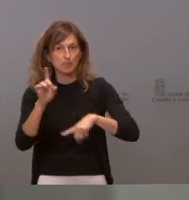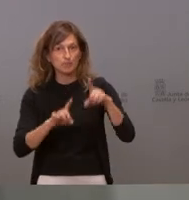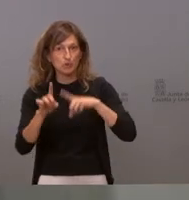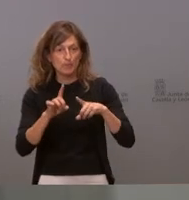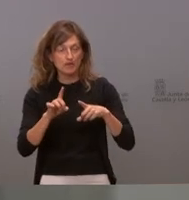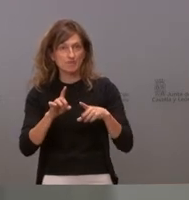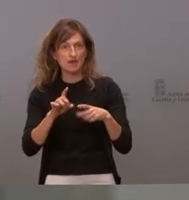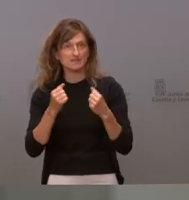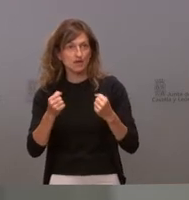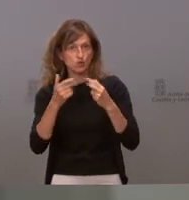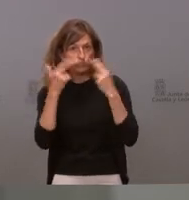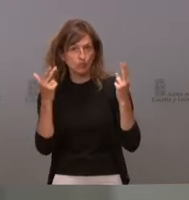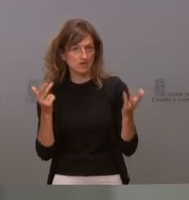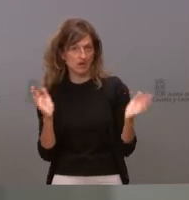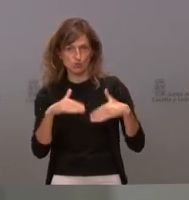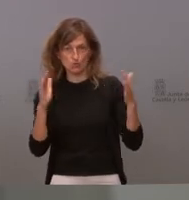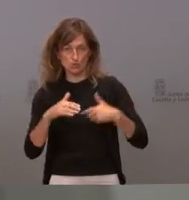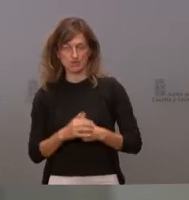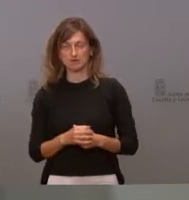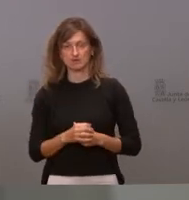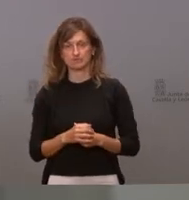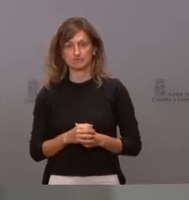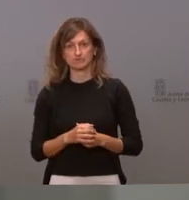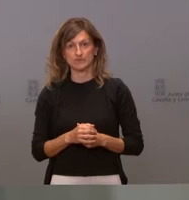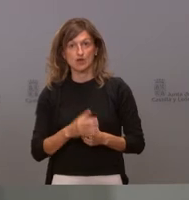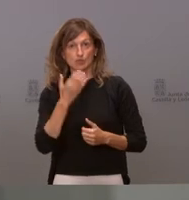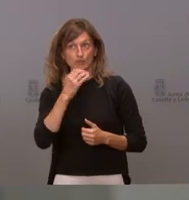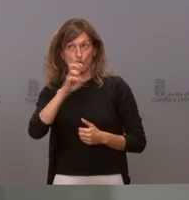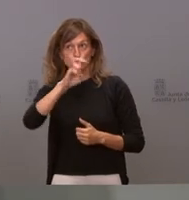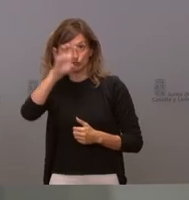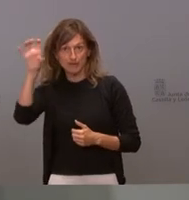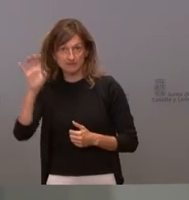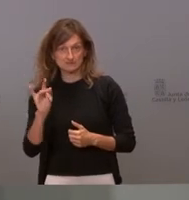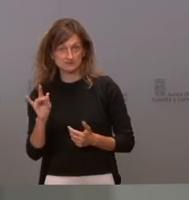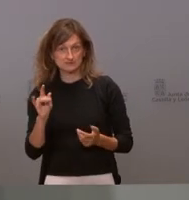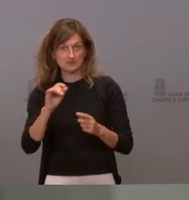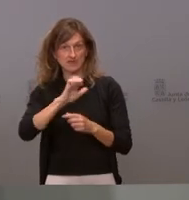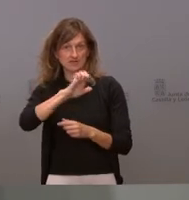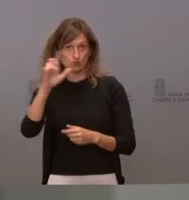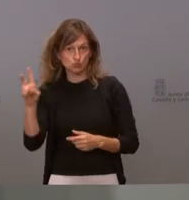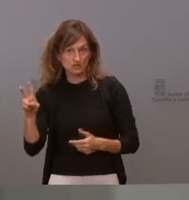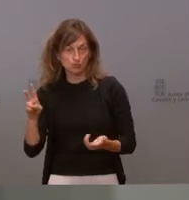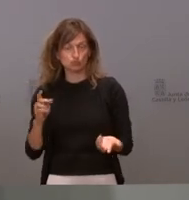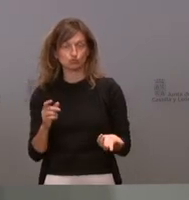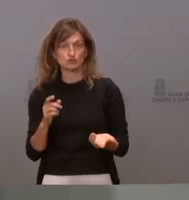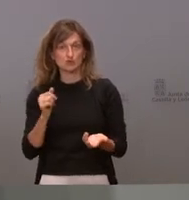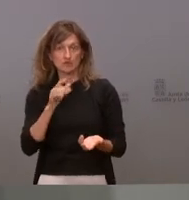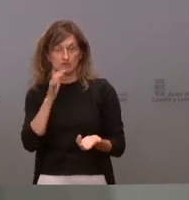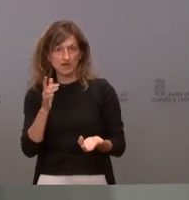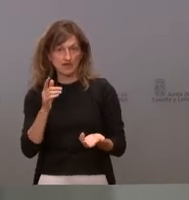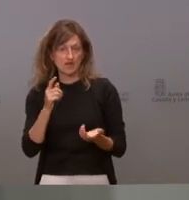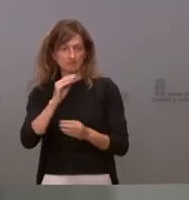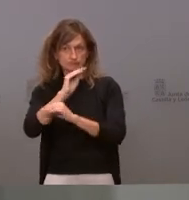salud pública no va a suponer un problema de que dejemos como puede haber en otros países como puede estar ocurriendo en Estados Unidos que tienen que incentivar la vacunación